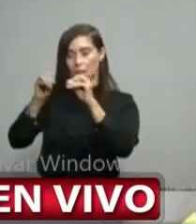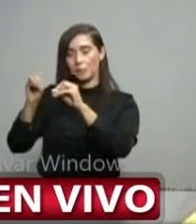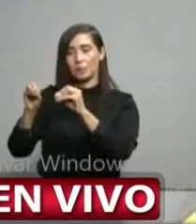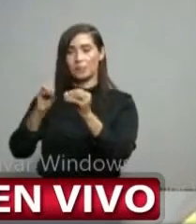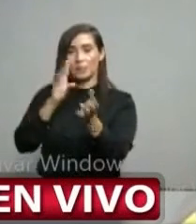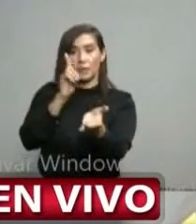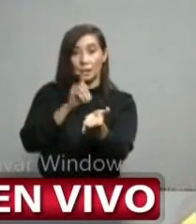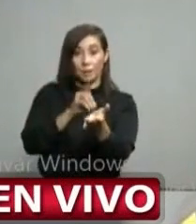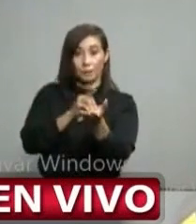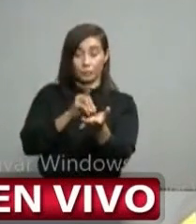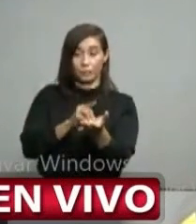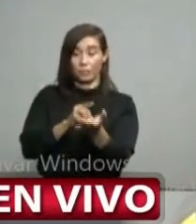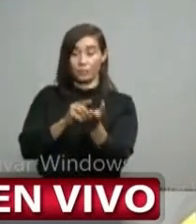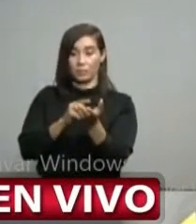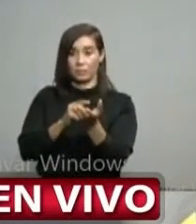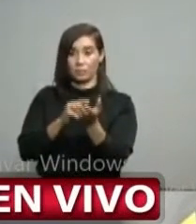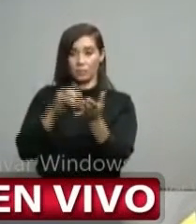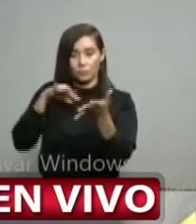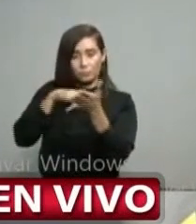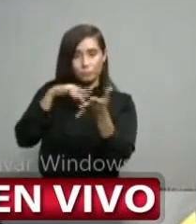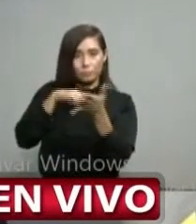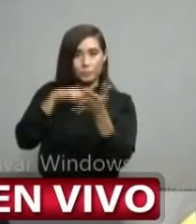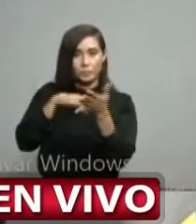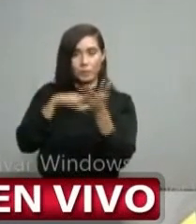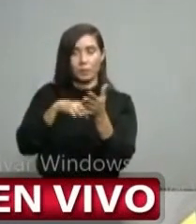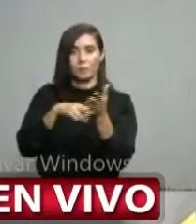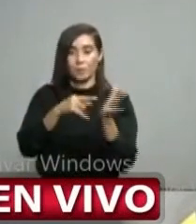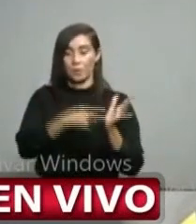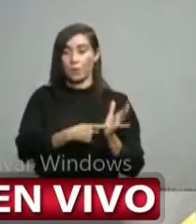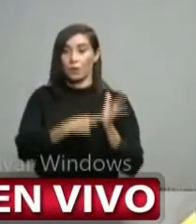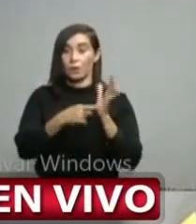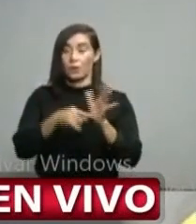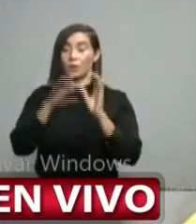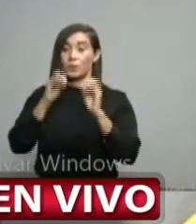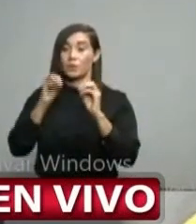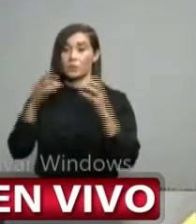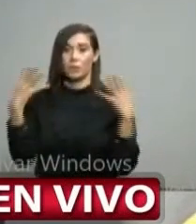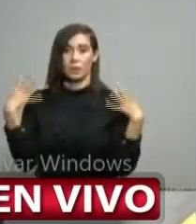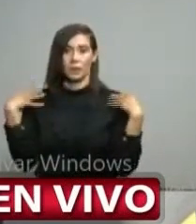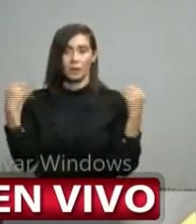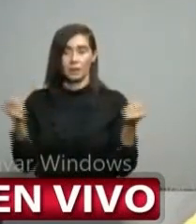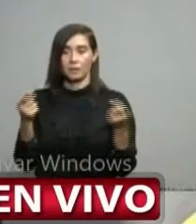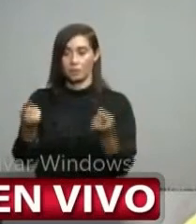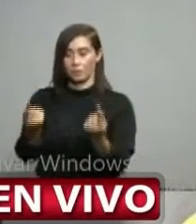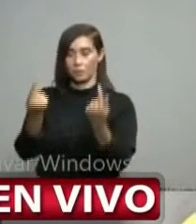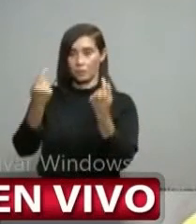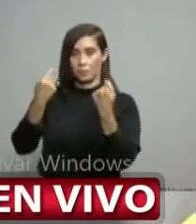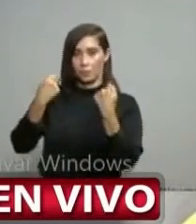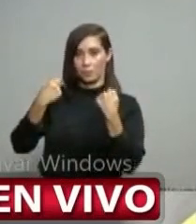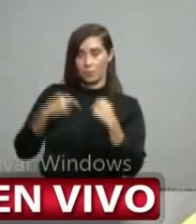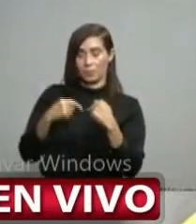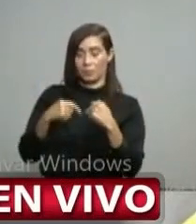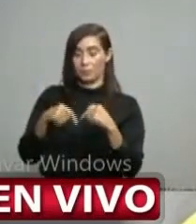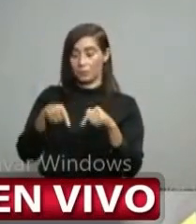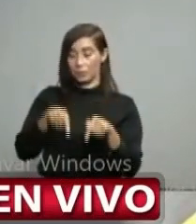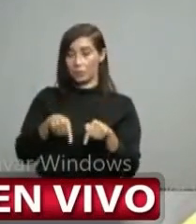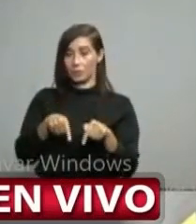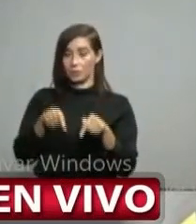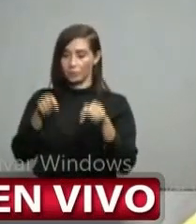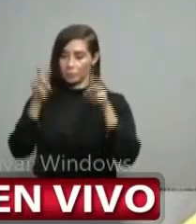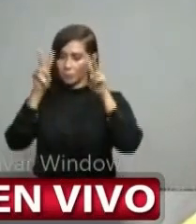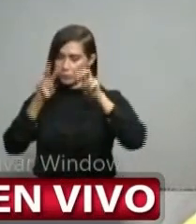de que la salud incluso cuando clínicamente recibimos a un paciente viene de un contexto